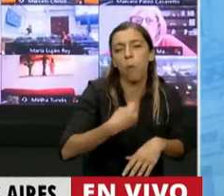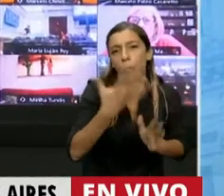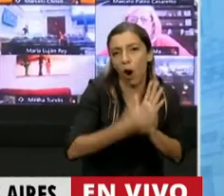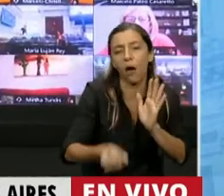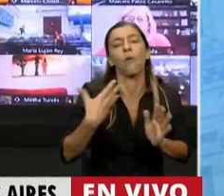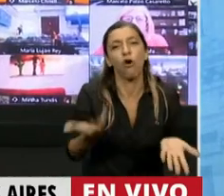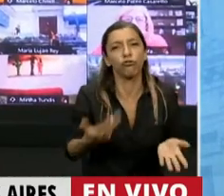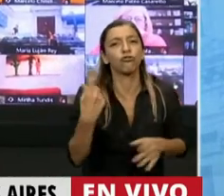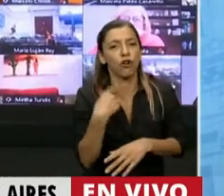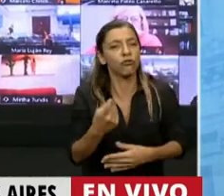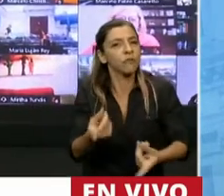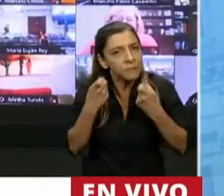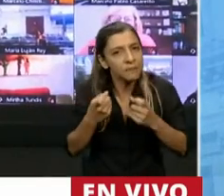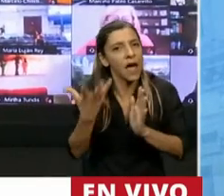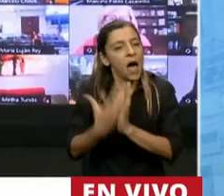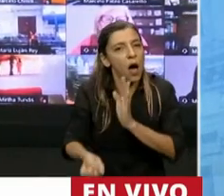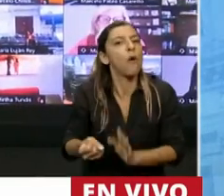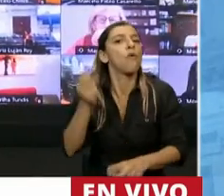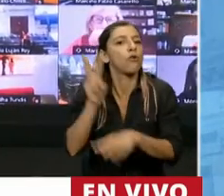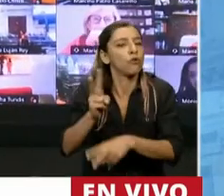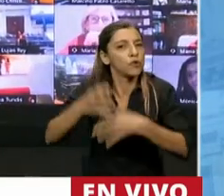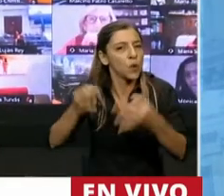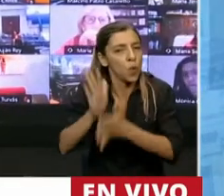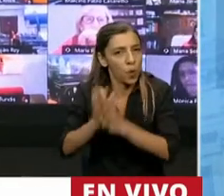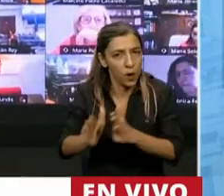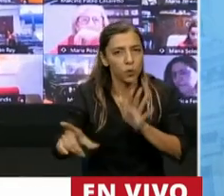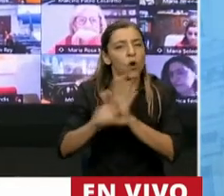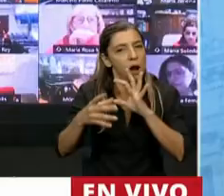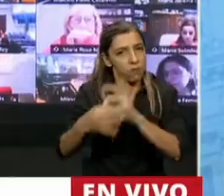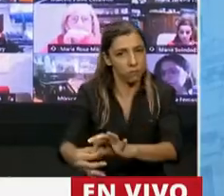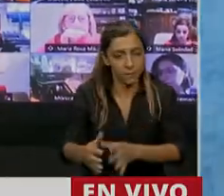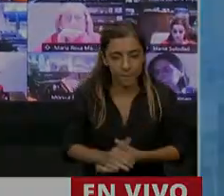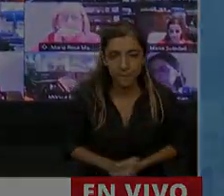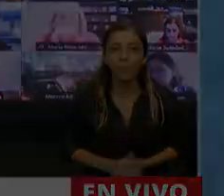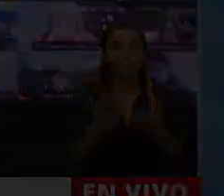legal seguro y gratuito. Muchas gracias. Muchas gracias, señora diputada.